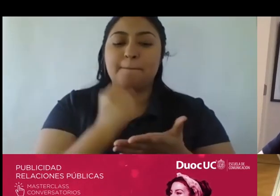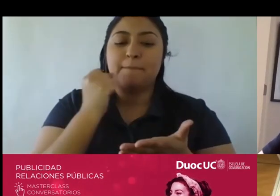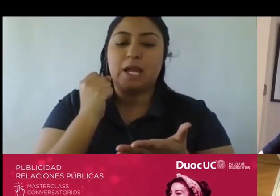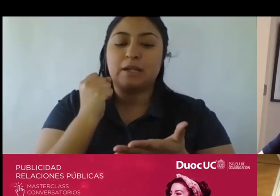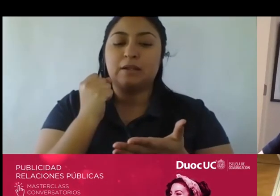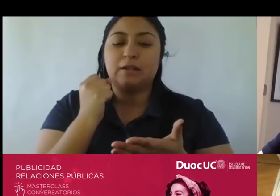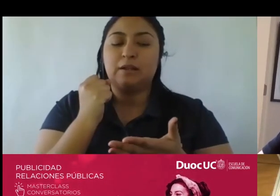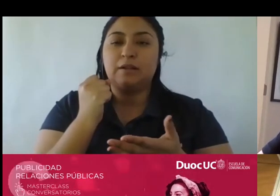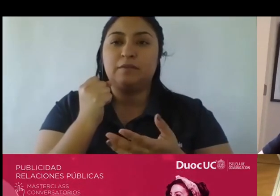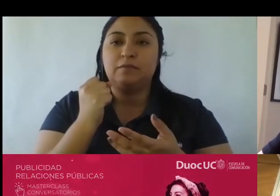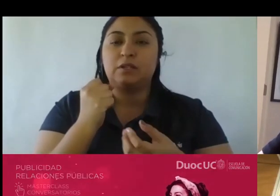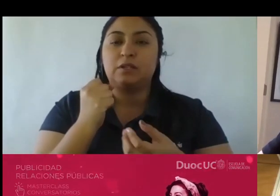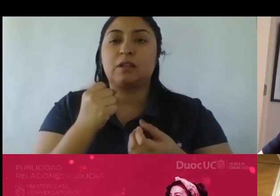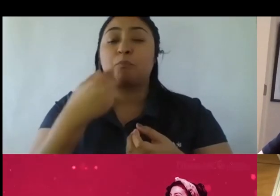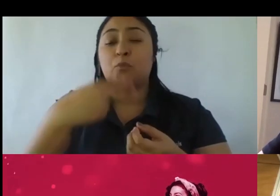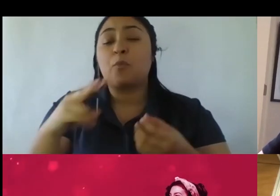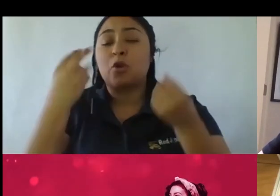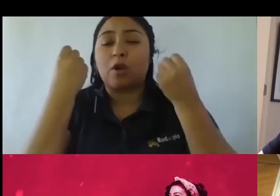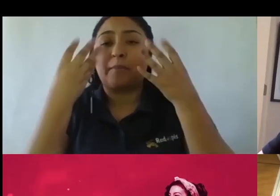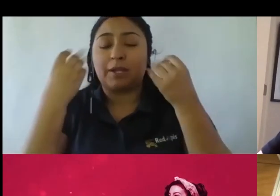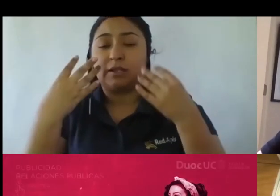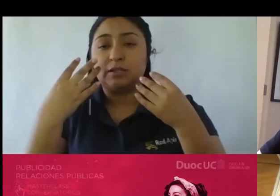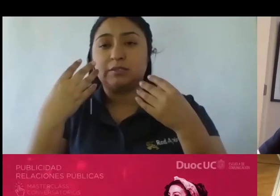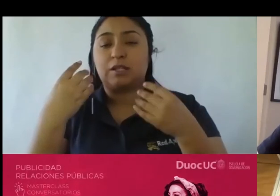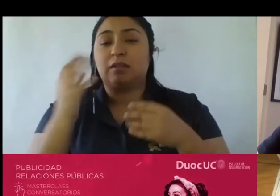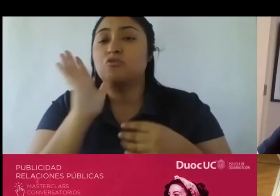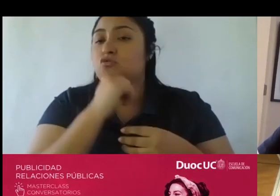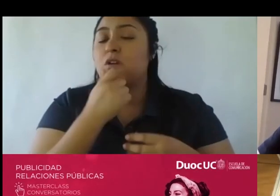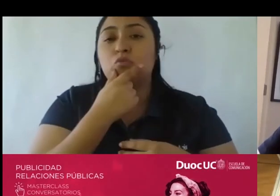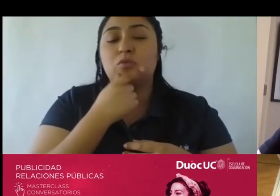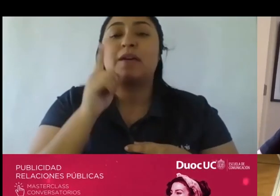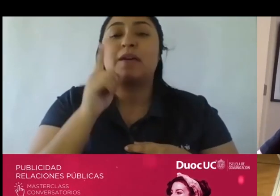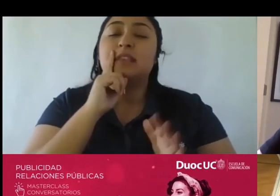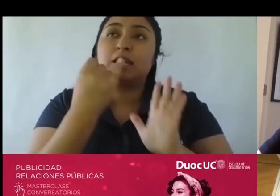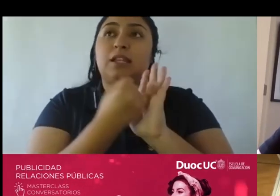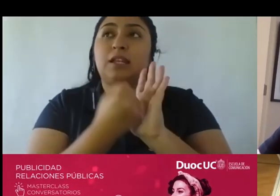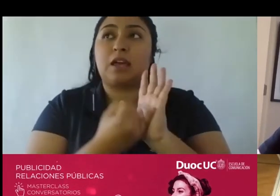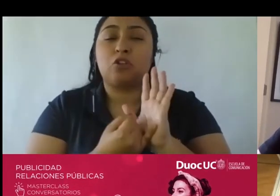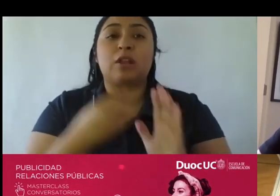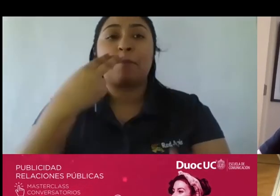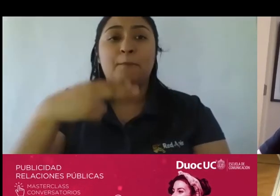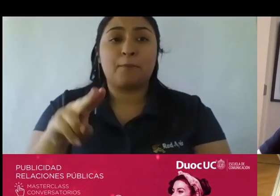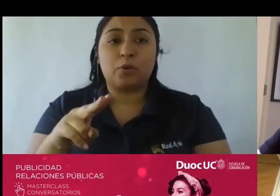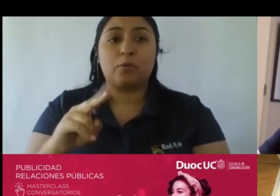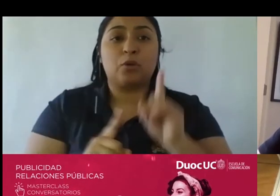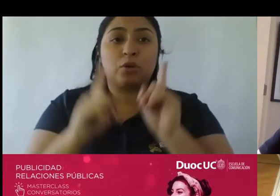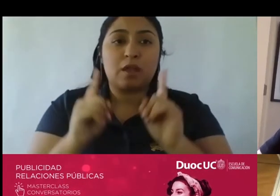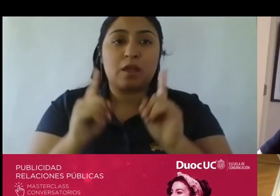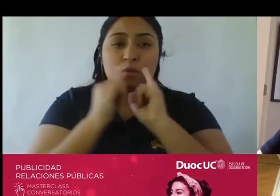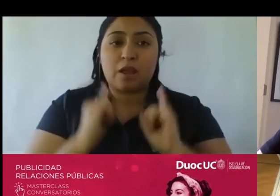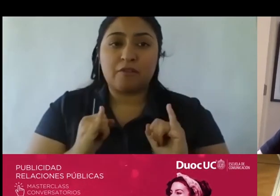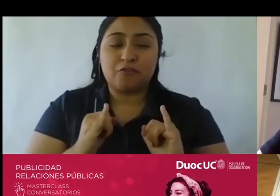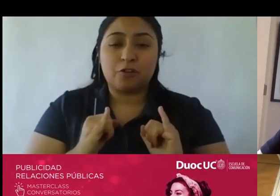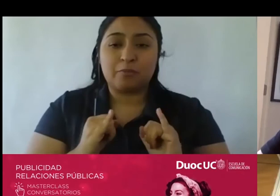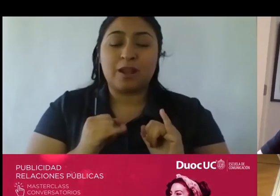aprendizaje o sea de eso no tengo ninguna duda ellos tienen indicadores propios que de alguna manera les van a señalar el camino digamos en